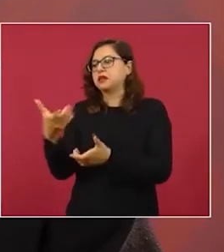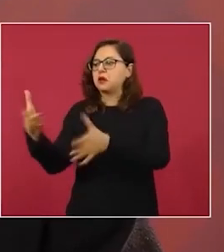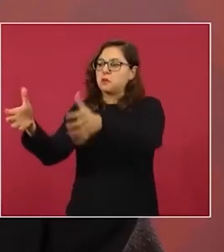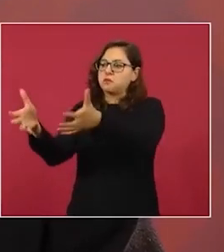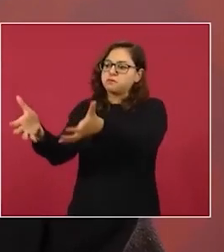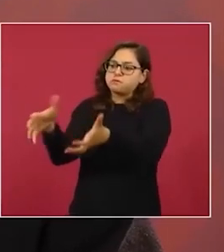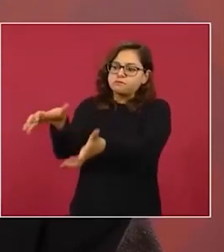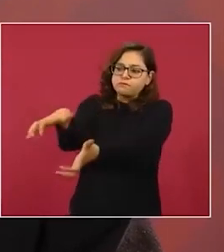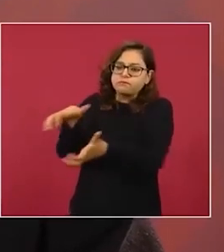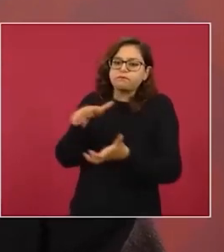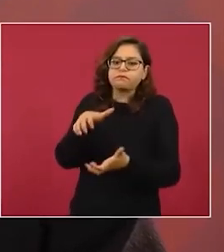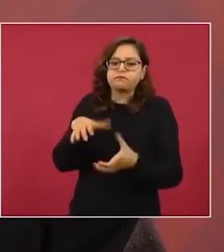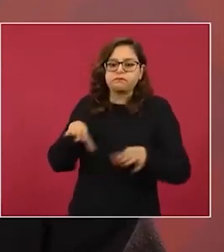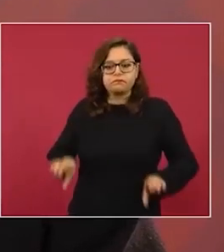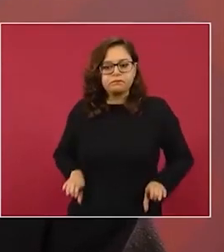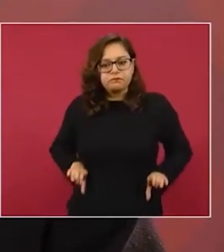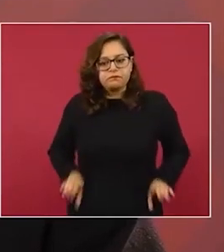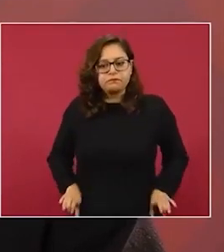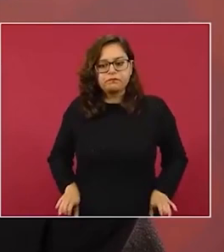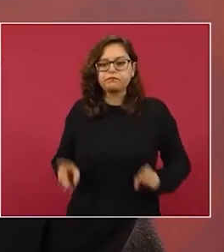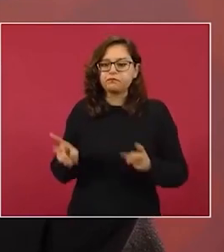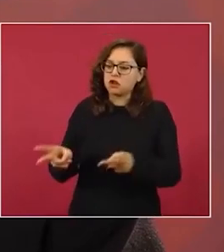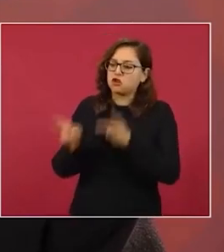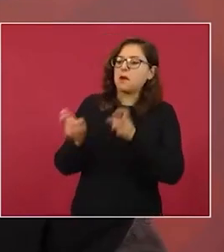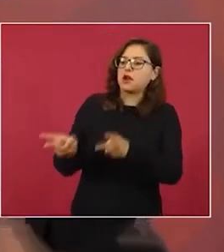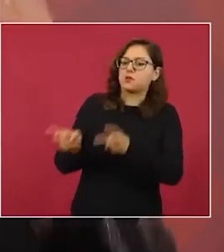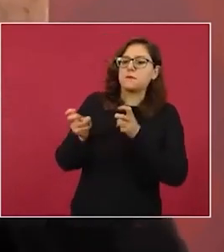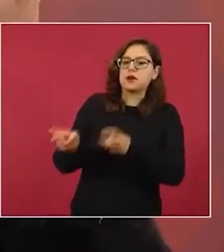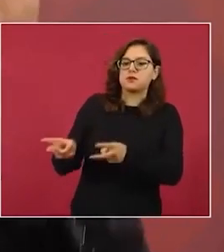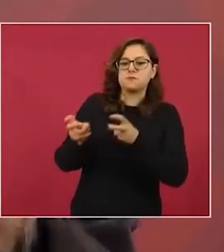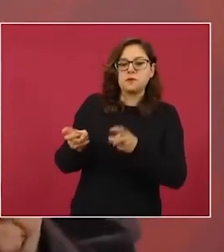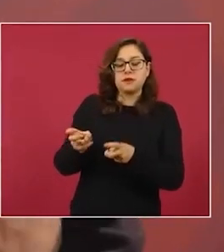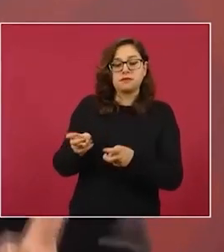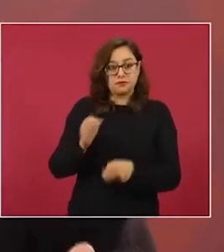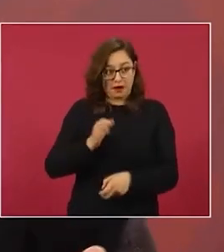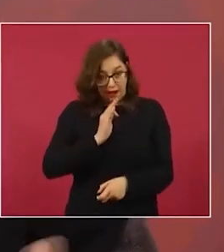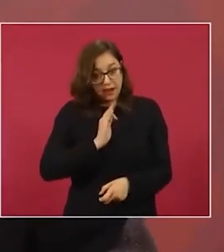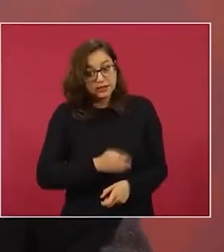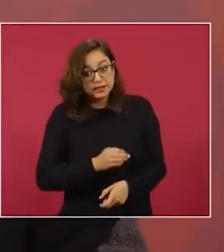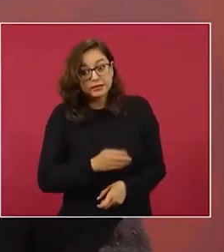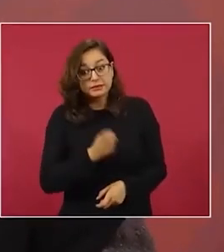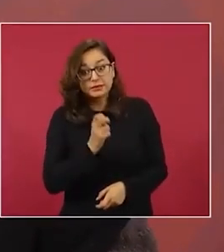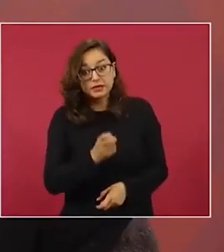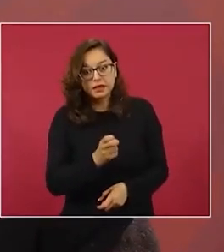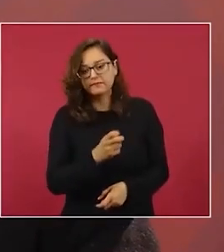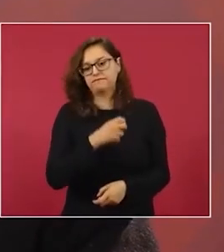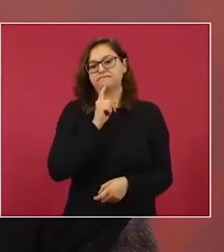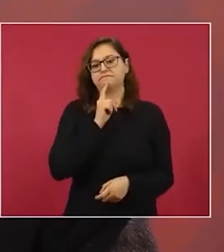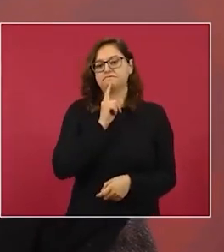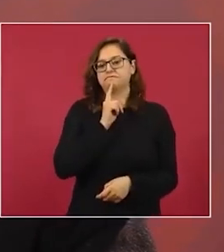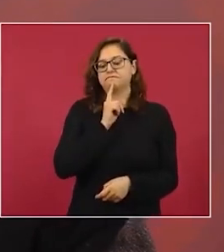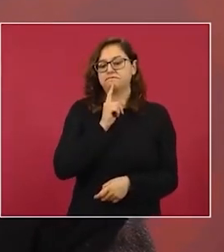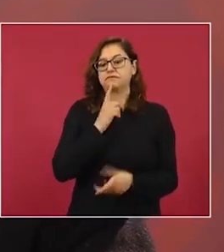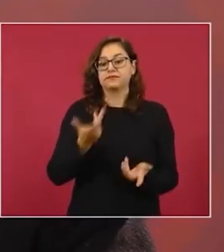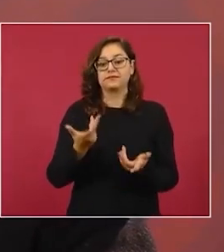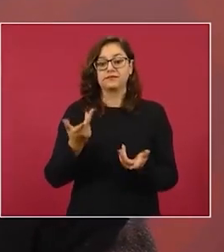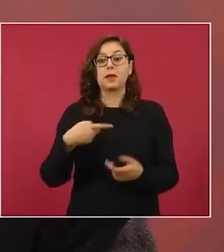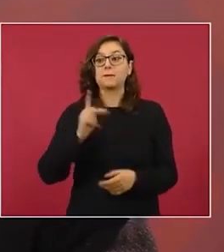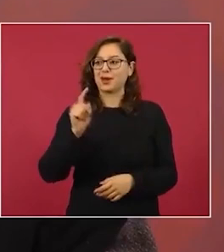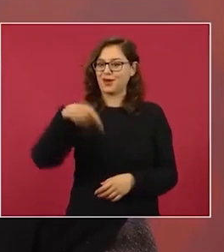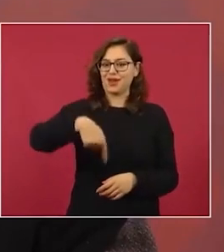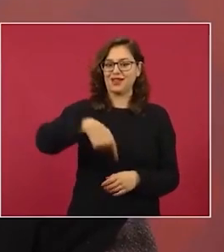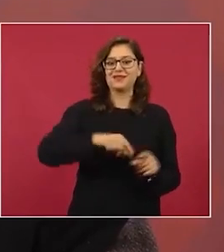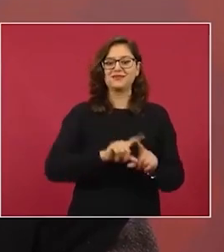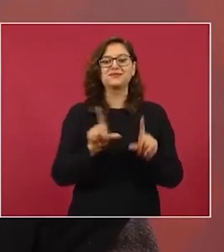como sucedió durante el gobierno de